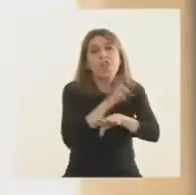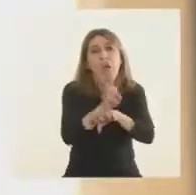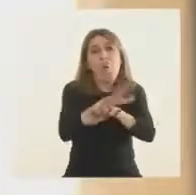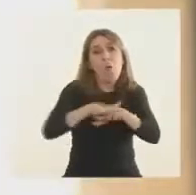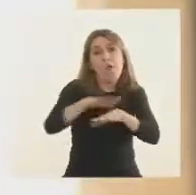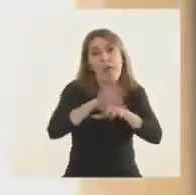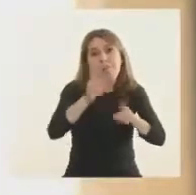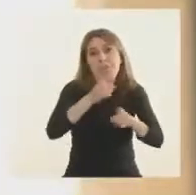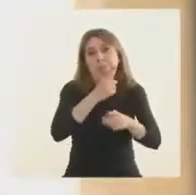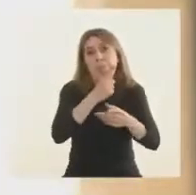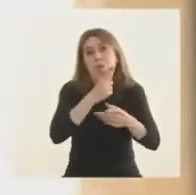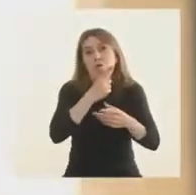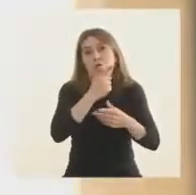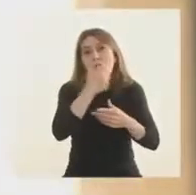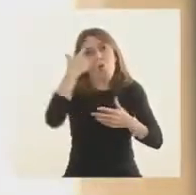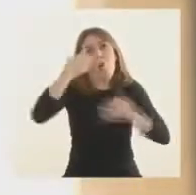esto